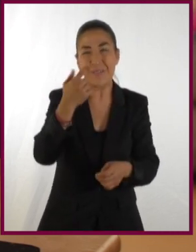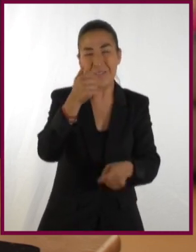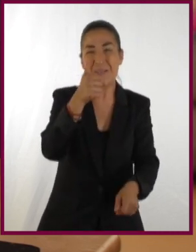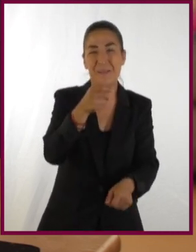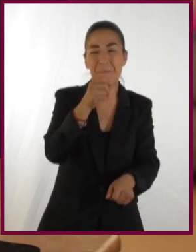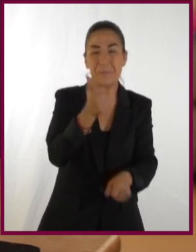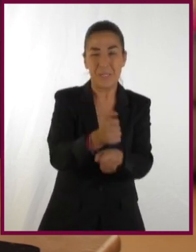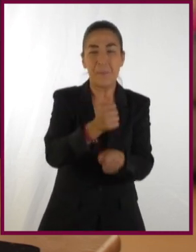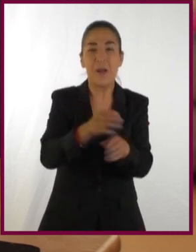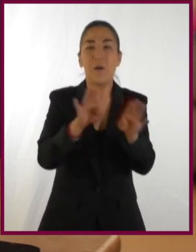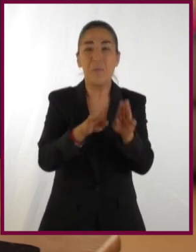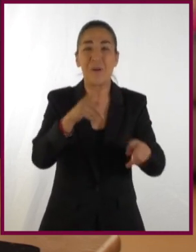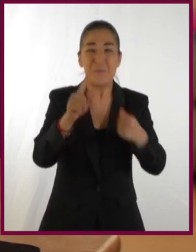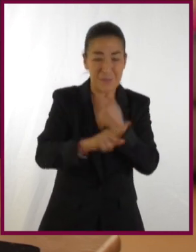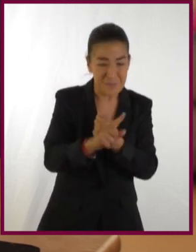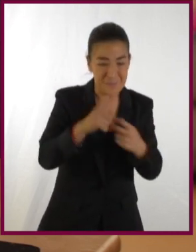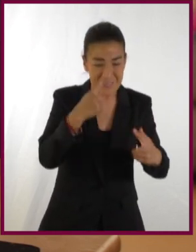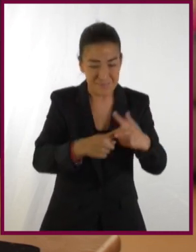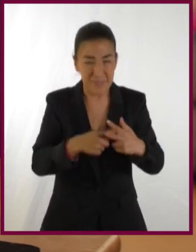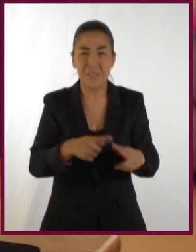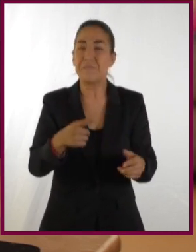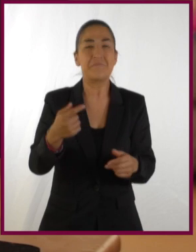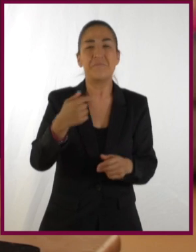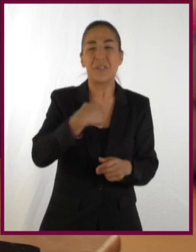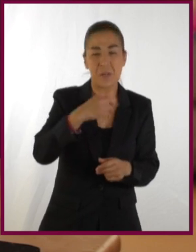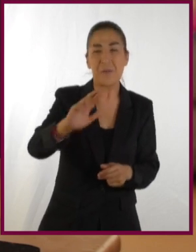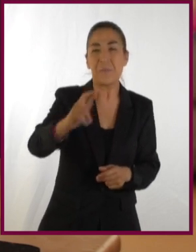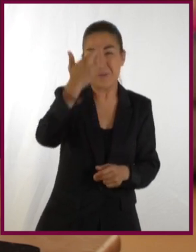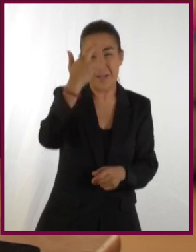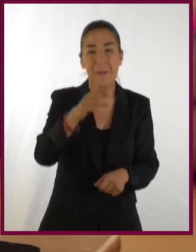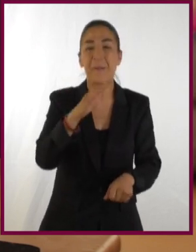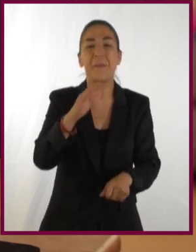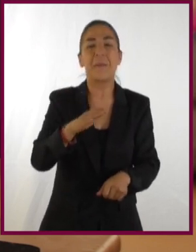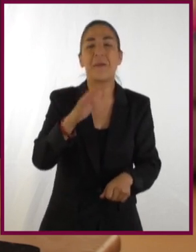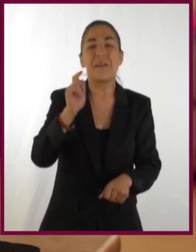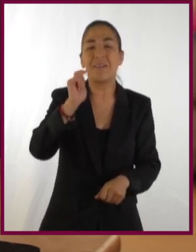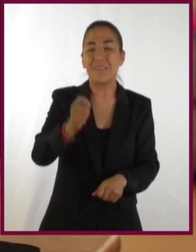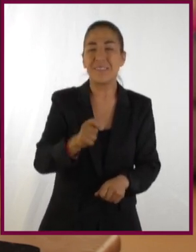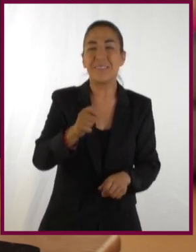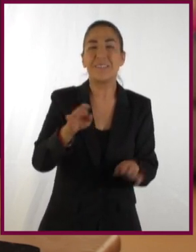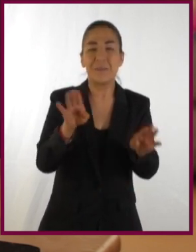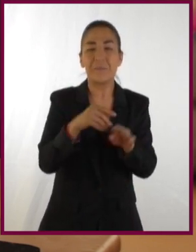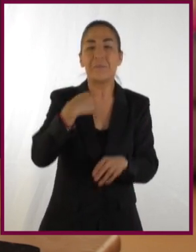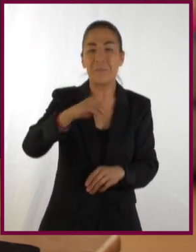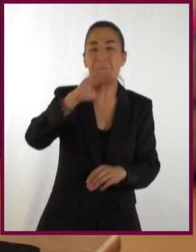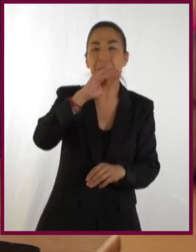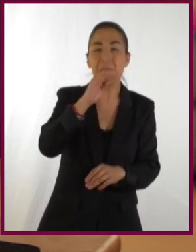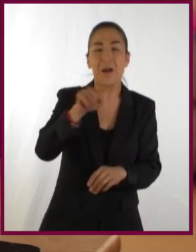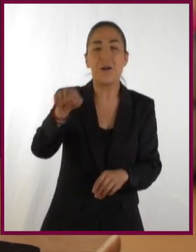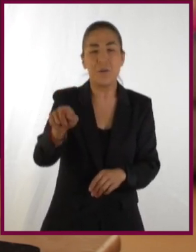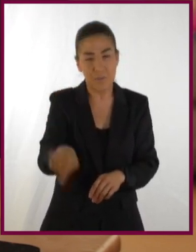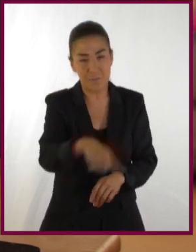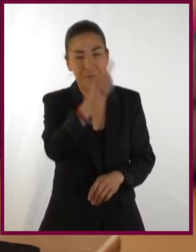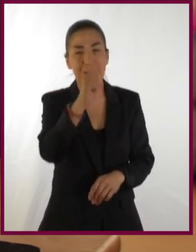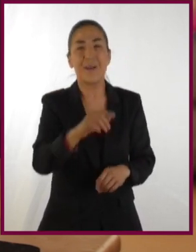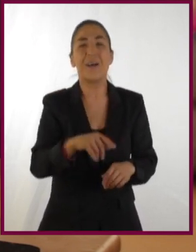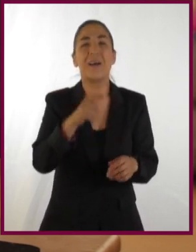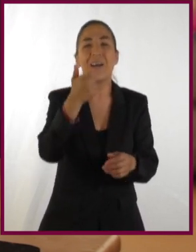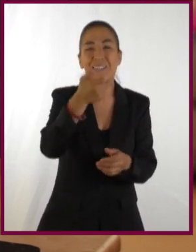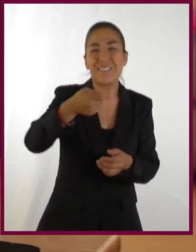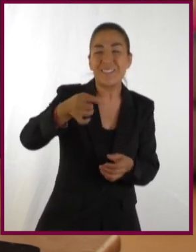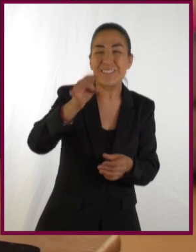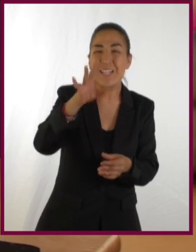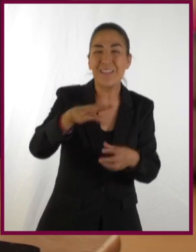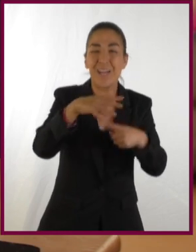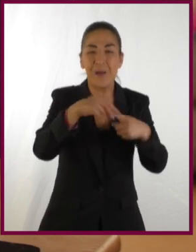básica tuve problemas algunos con las matemáticas. Inclusive, recuerdo en mi edad más tierna, mi